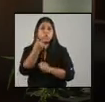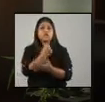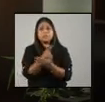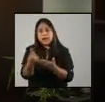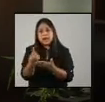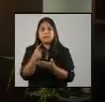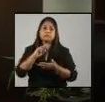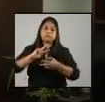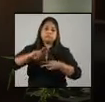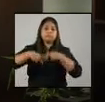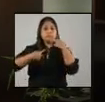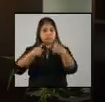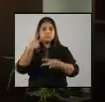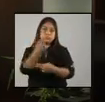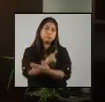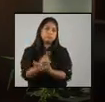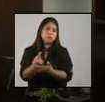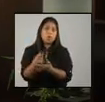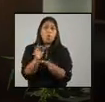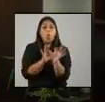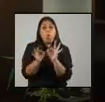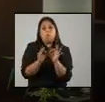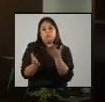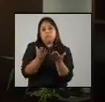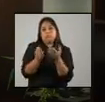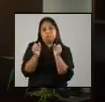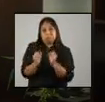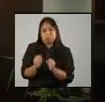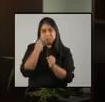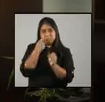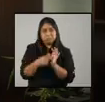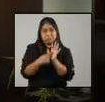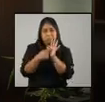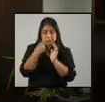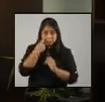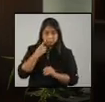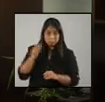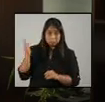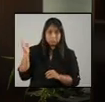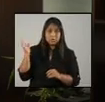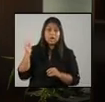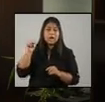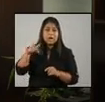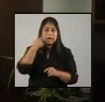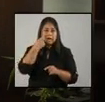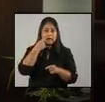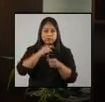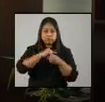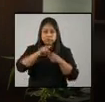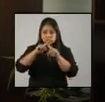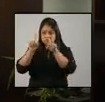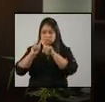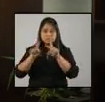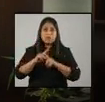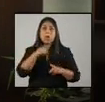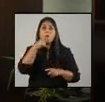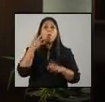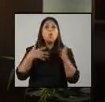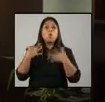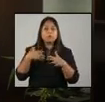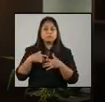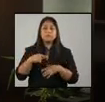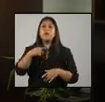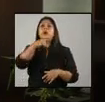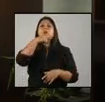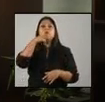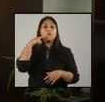necesario, por fuerza mayor. A continuación, podrán ustedes observar la distribución por color. El rojo, que